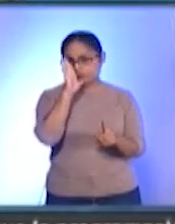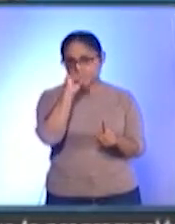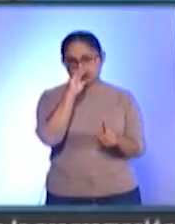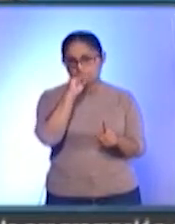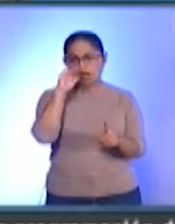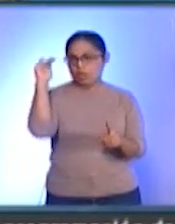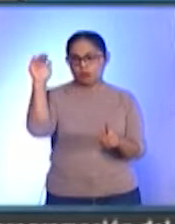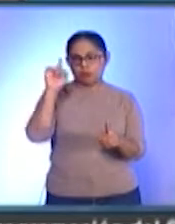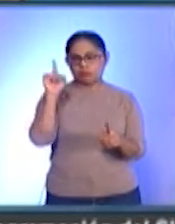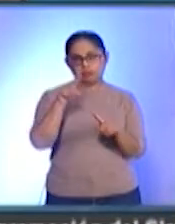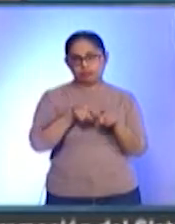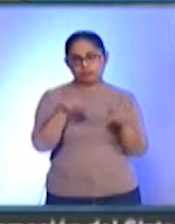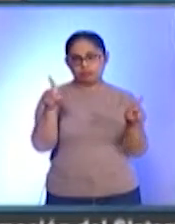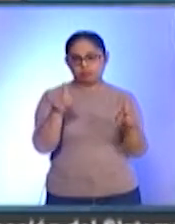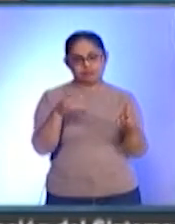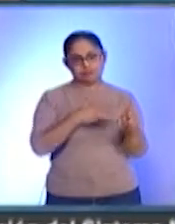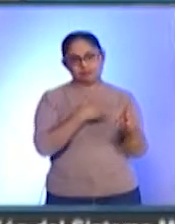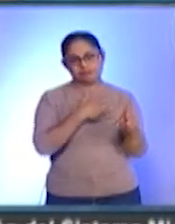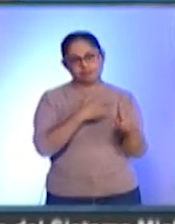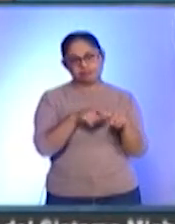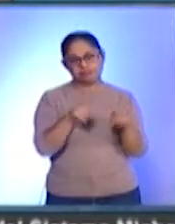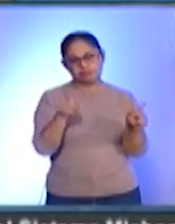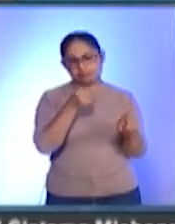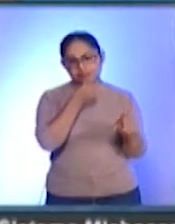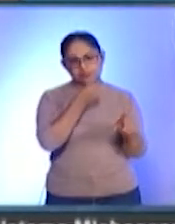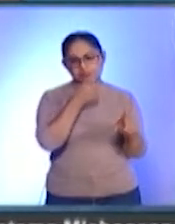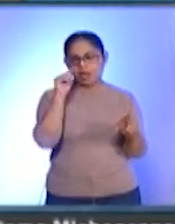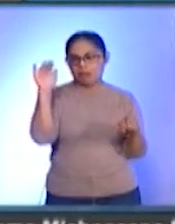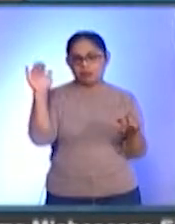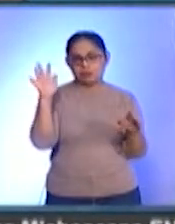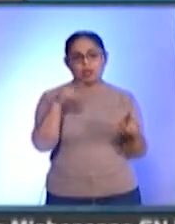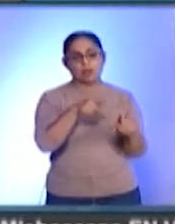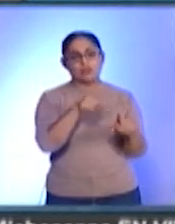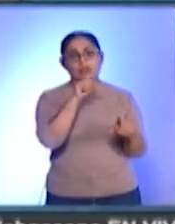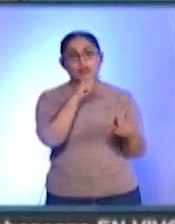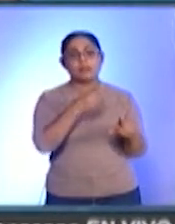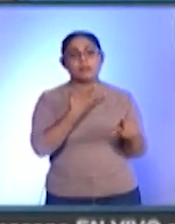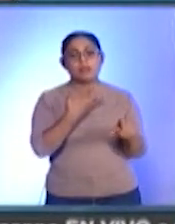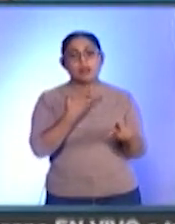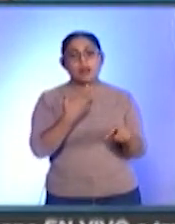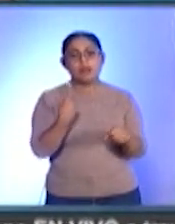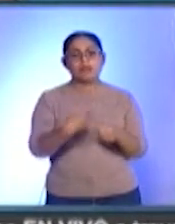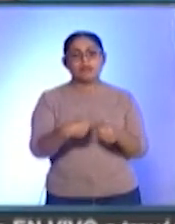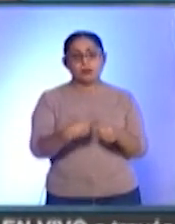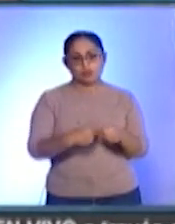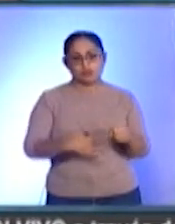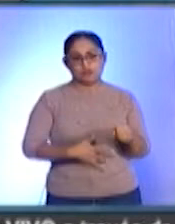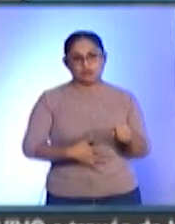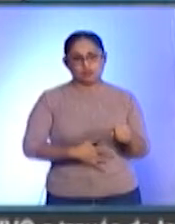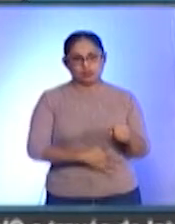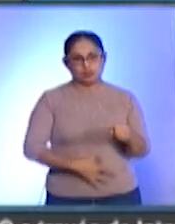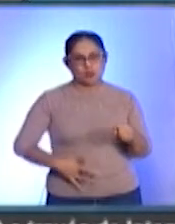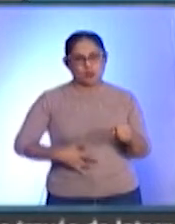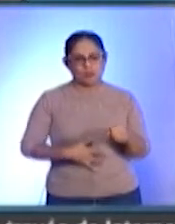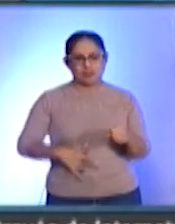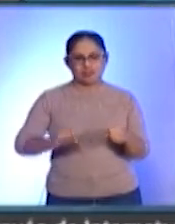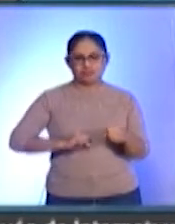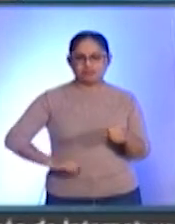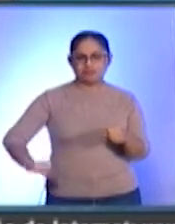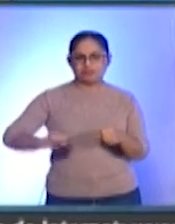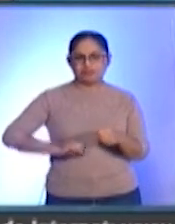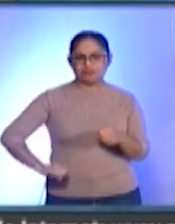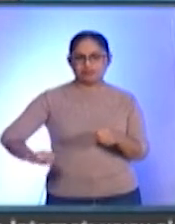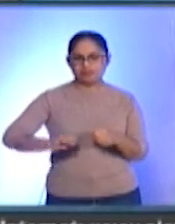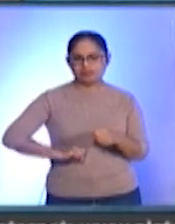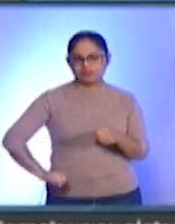en los adultos es que los niños siempre pueden presentar también infecciones a nivel gastrointestinal, evacuaciones diarréicas,